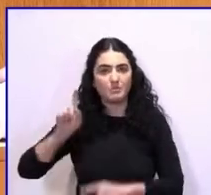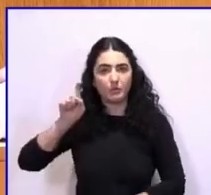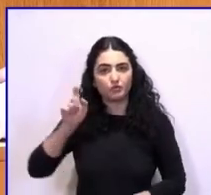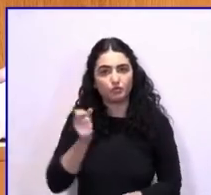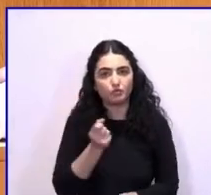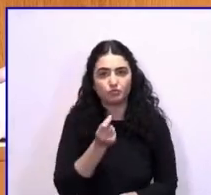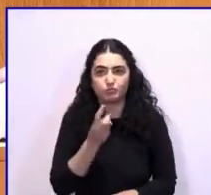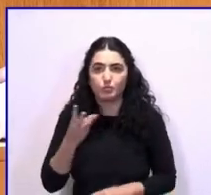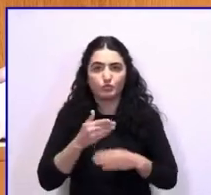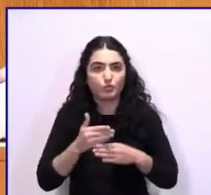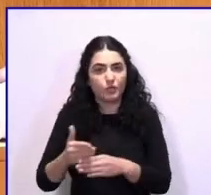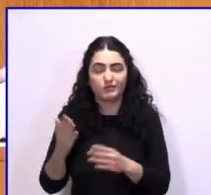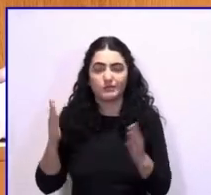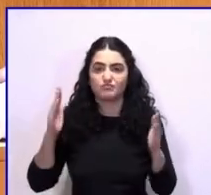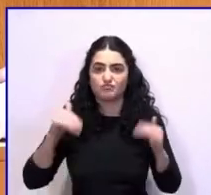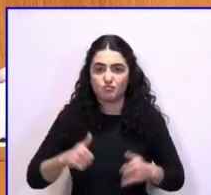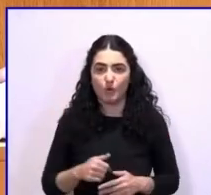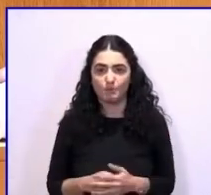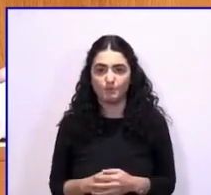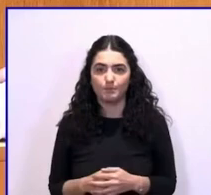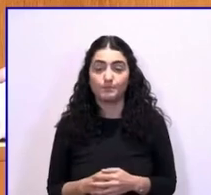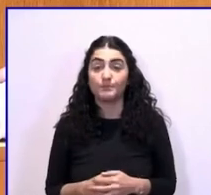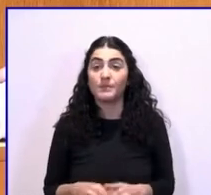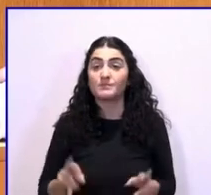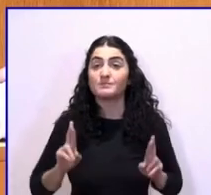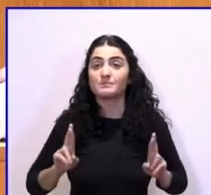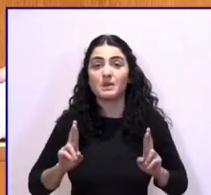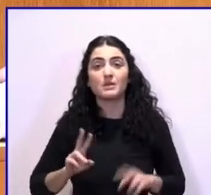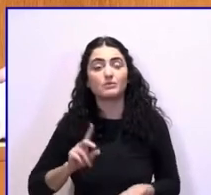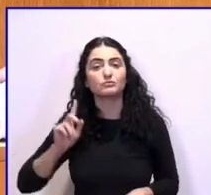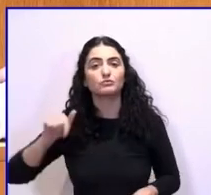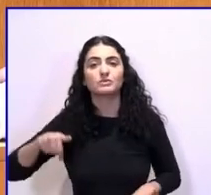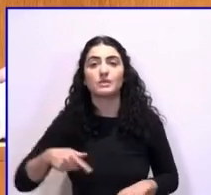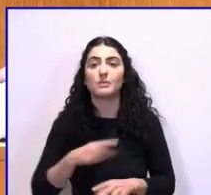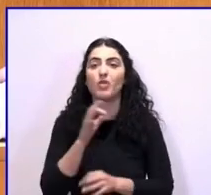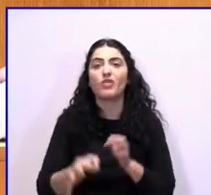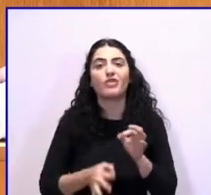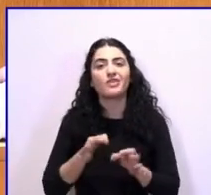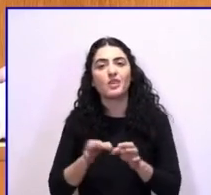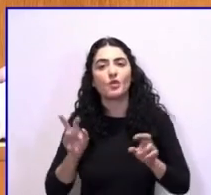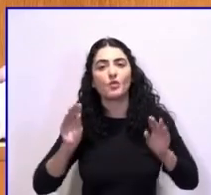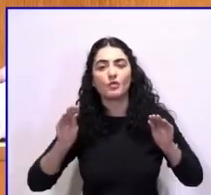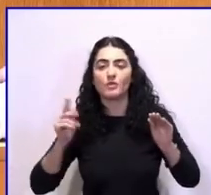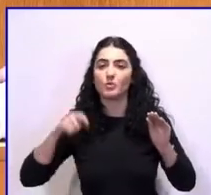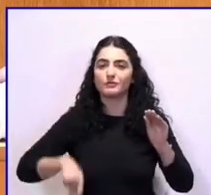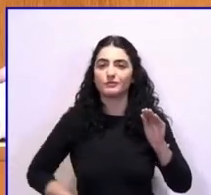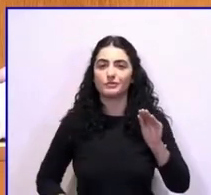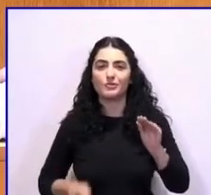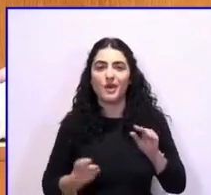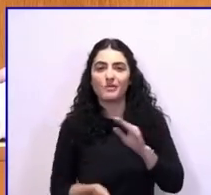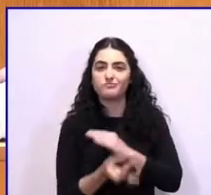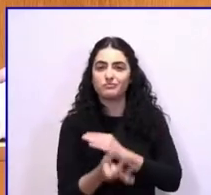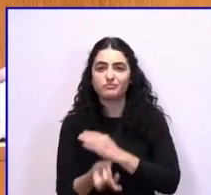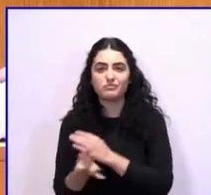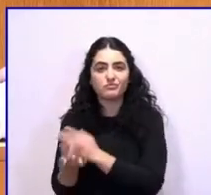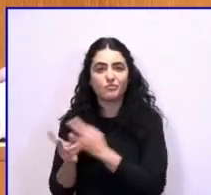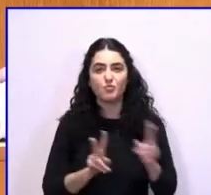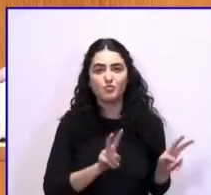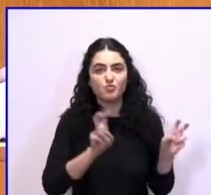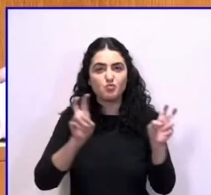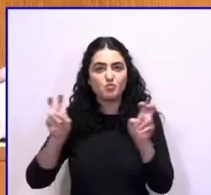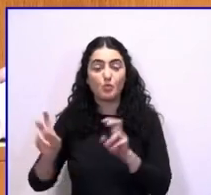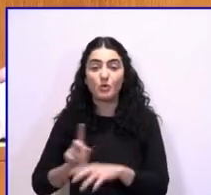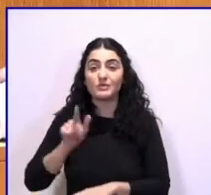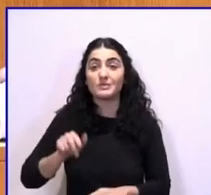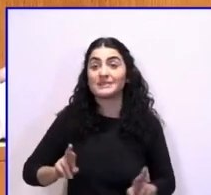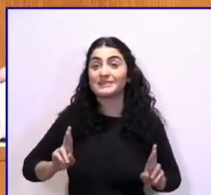Esperamos además que haya nuevos ciclos de formación profesional, esperamos además que se